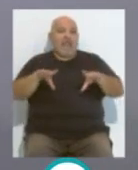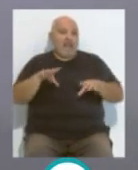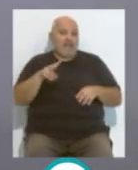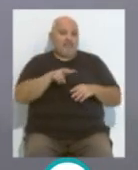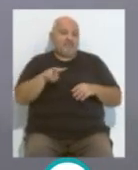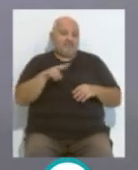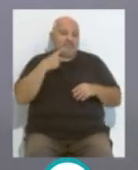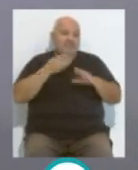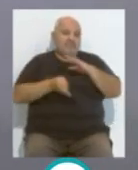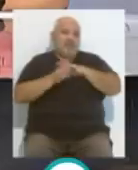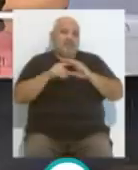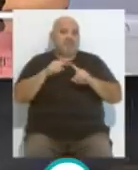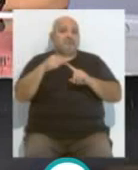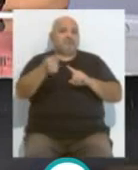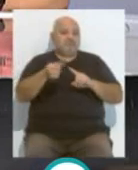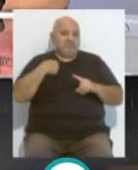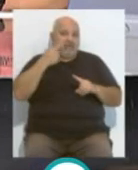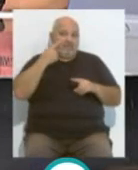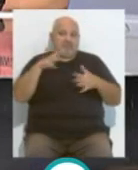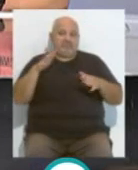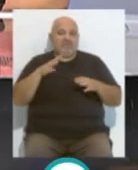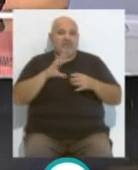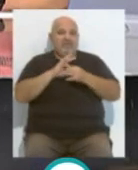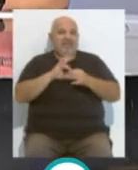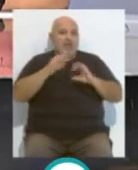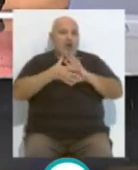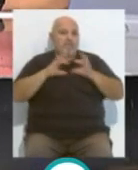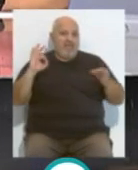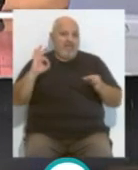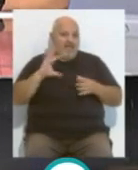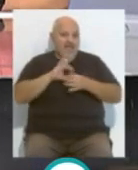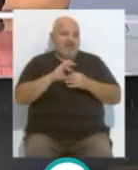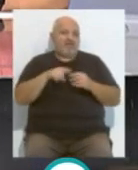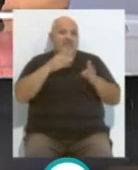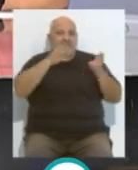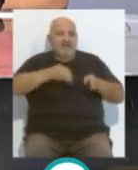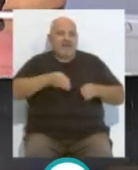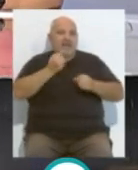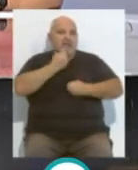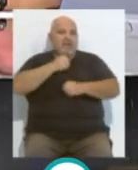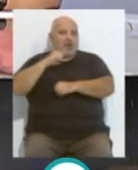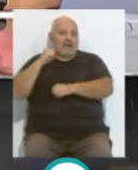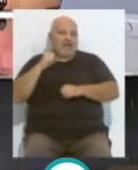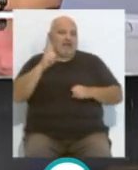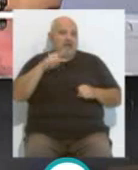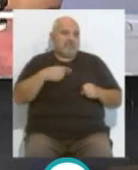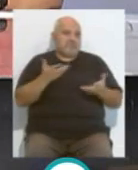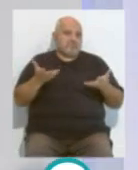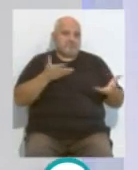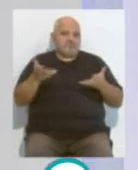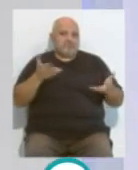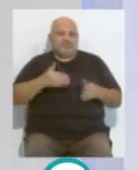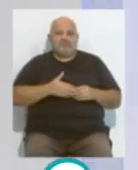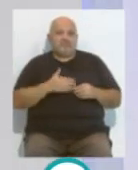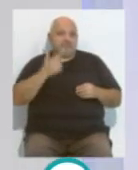se clasifican para la siguiente ronda. Esta es la fase de grupo, después está en la fase de eliminatoria, que ahí ya se puede ser para cualquiera.